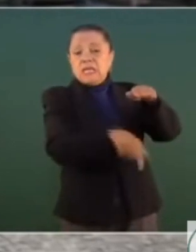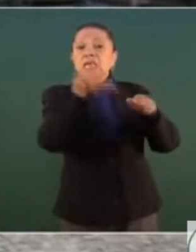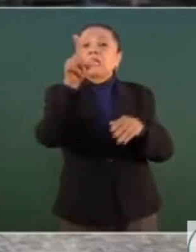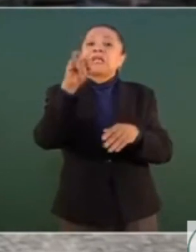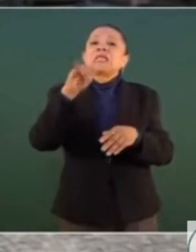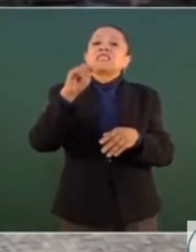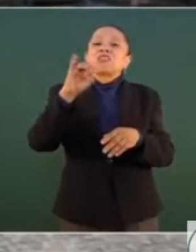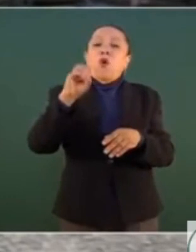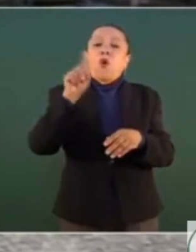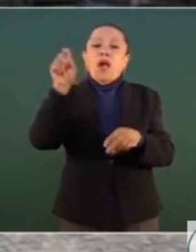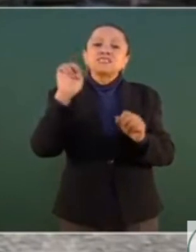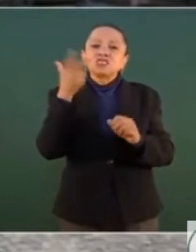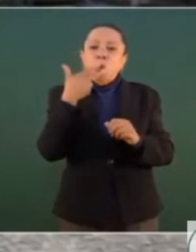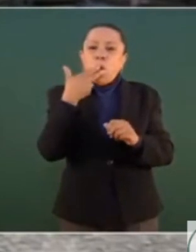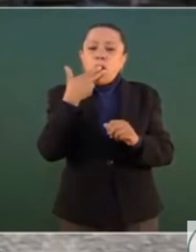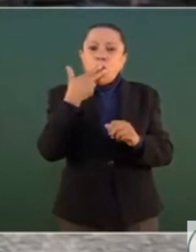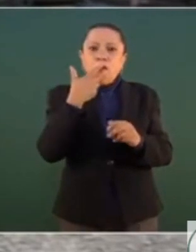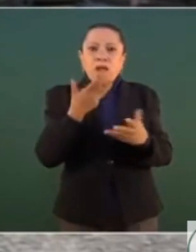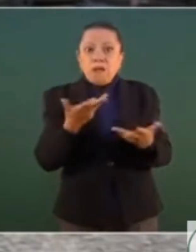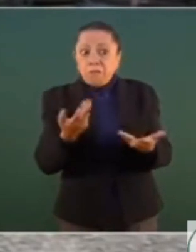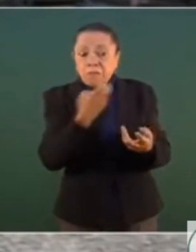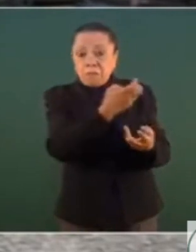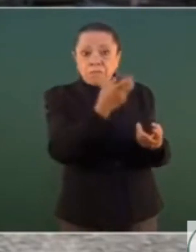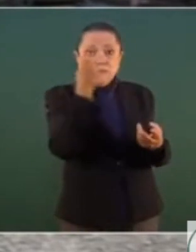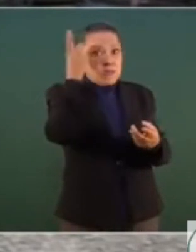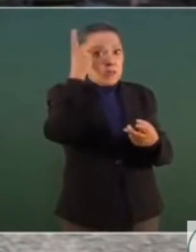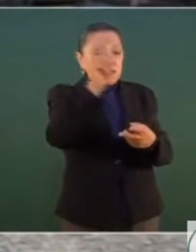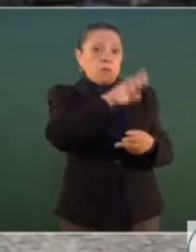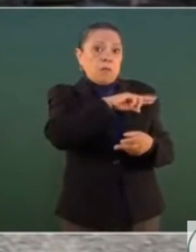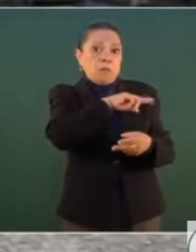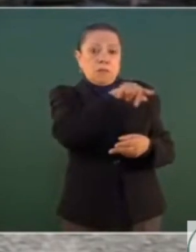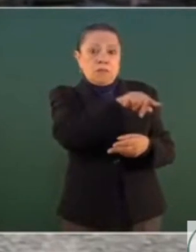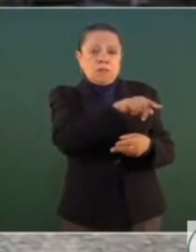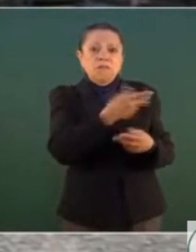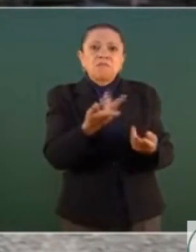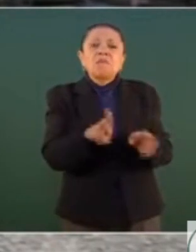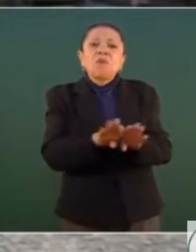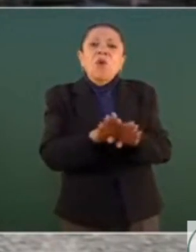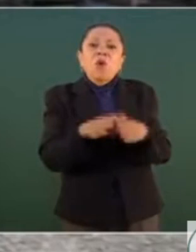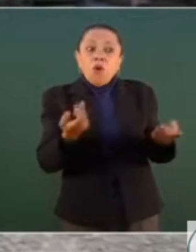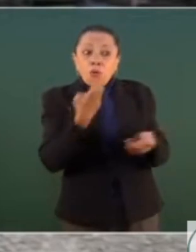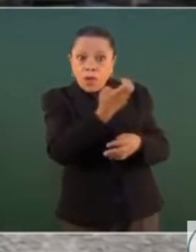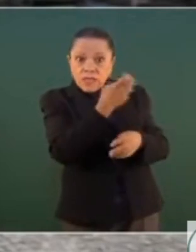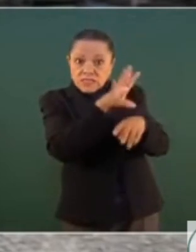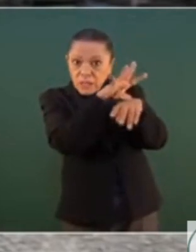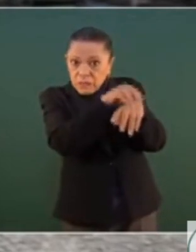está en Chihuahua. Entonces, la pregunta es si es esta empresa, si tienen